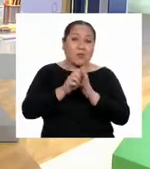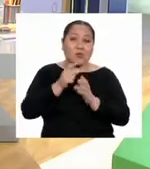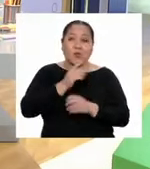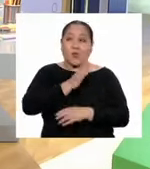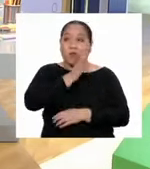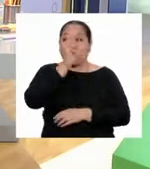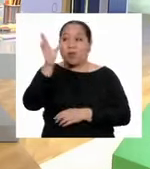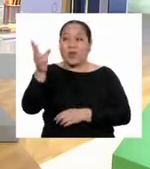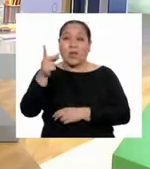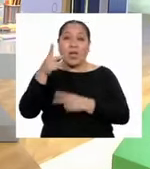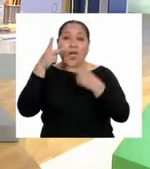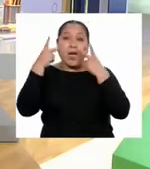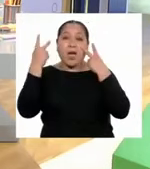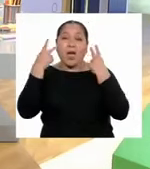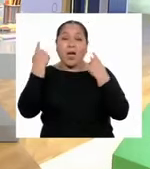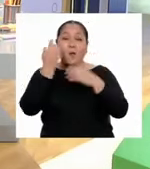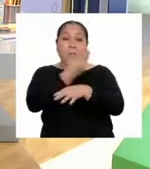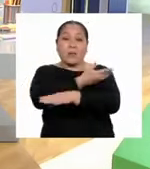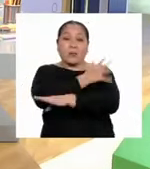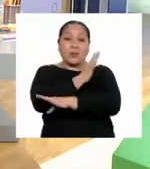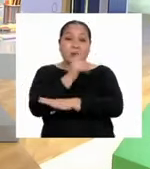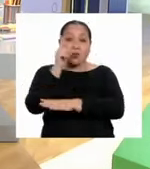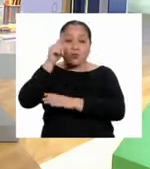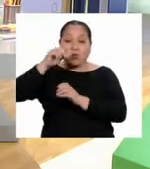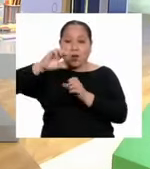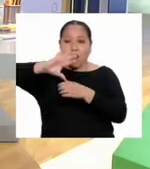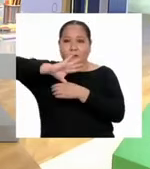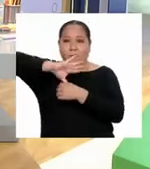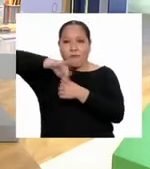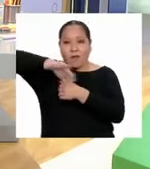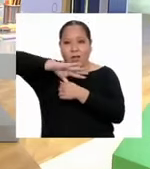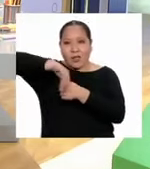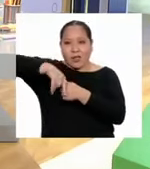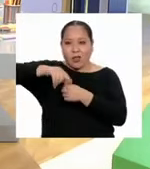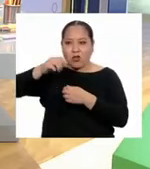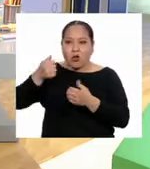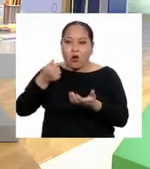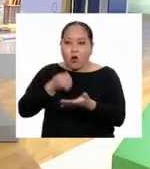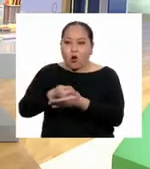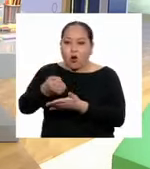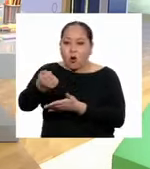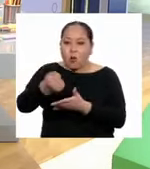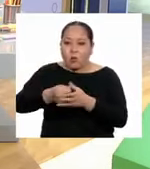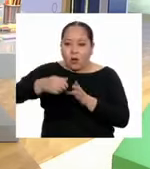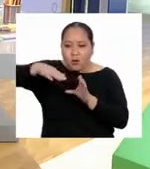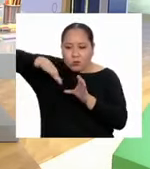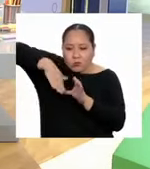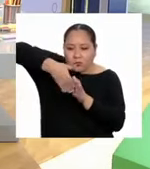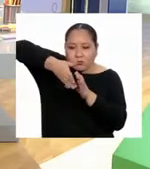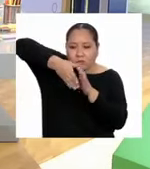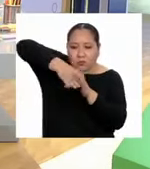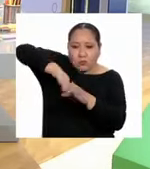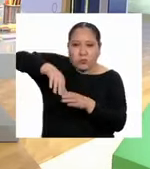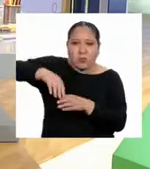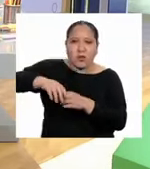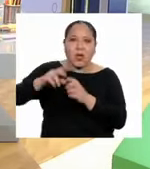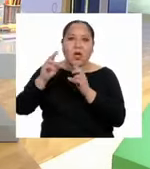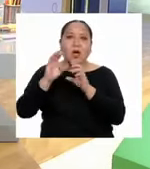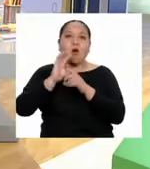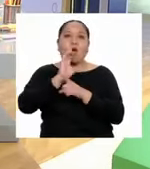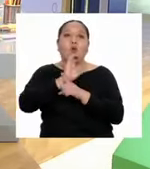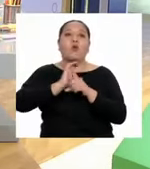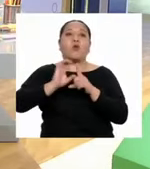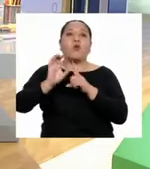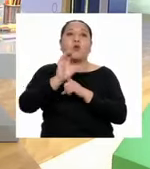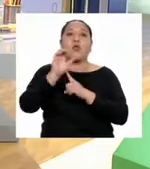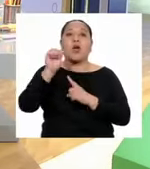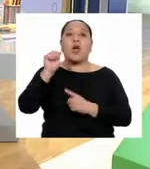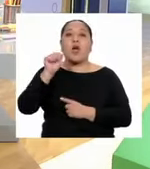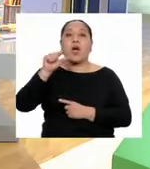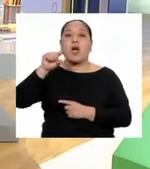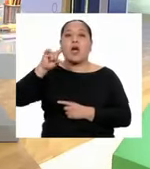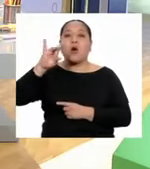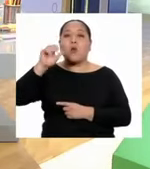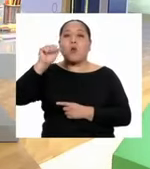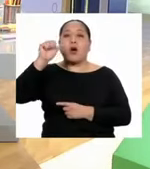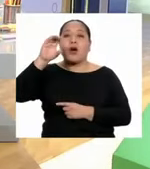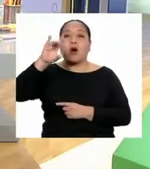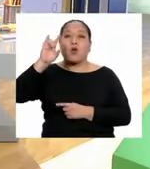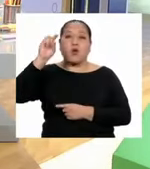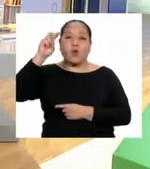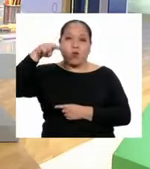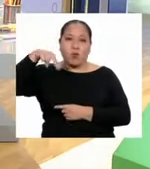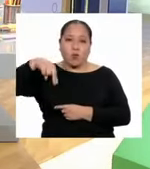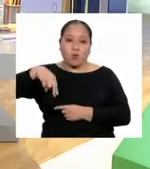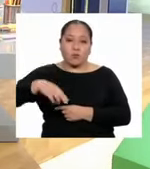Amazonas en una feria, compré una vasija muy bonita de la cultura aguajún. Pero mi perro Totó la